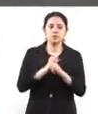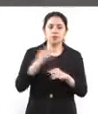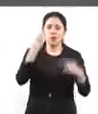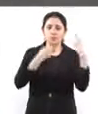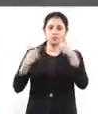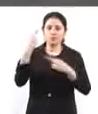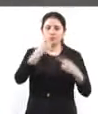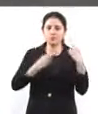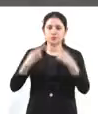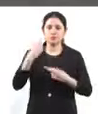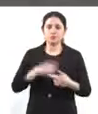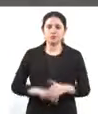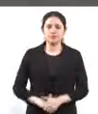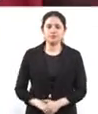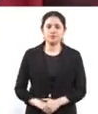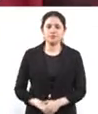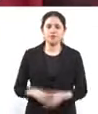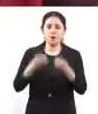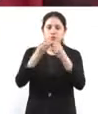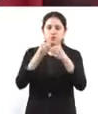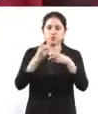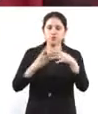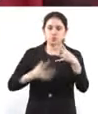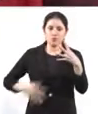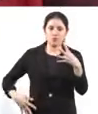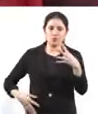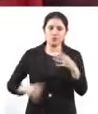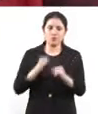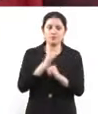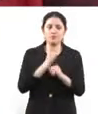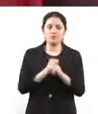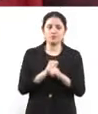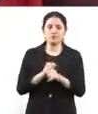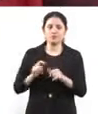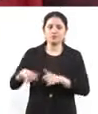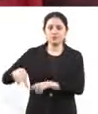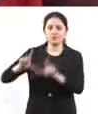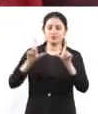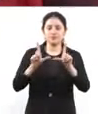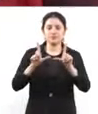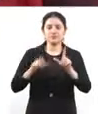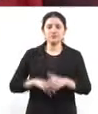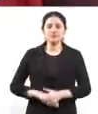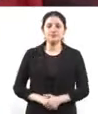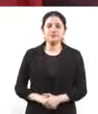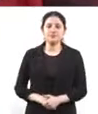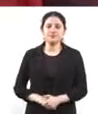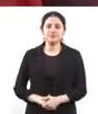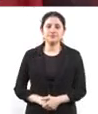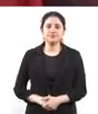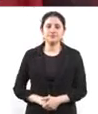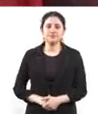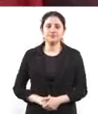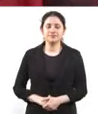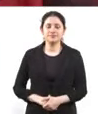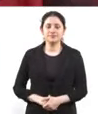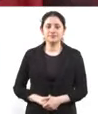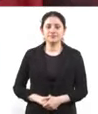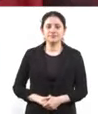cartelera digital de la Ciudad de México. Es una cartelera, como ahora lo van a ver,